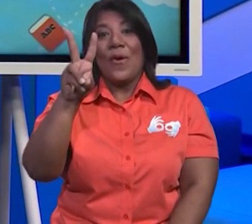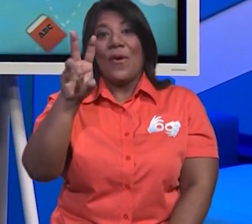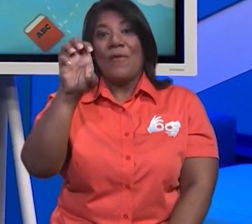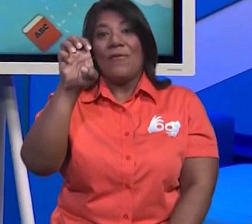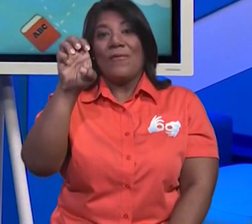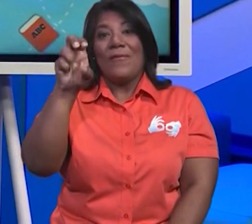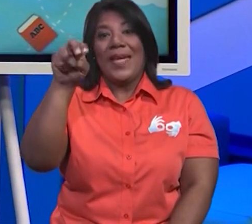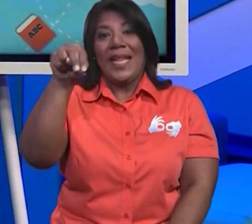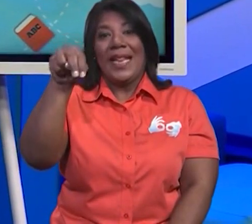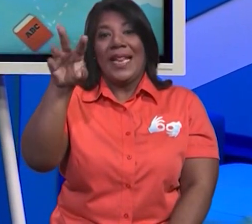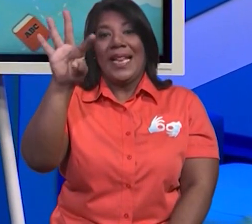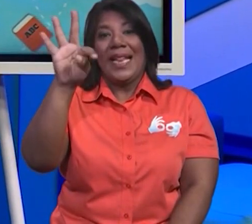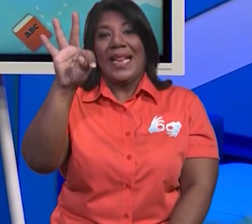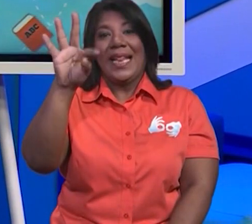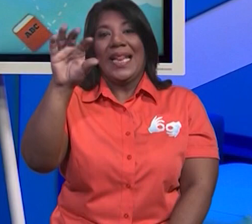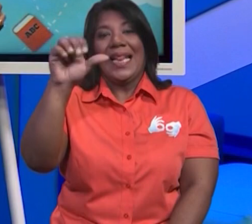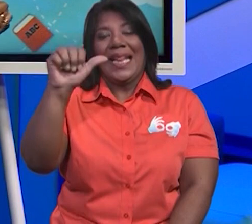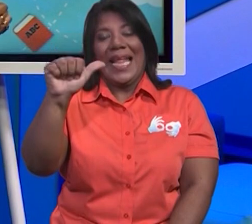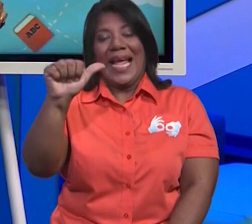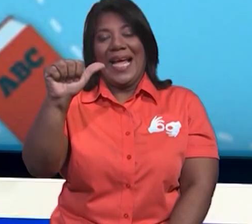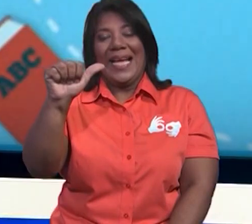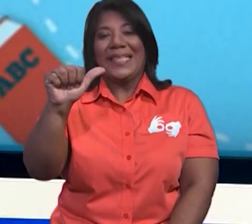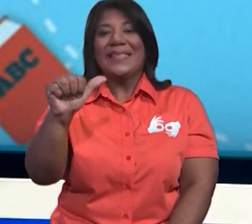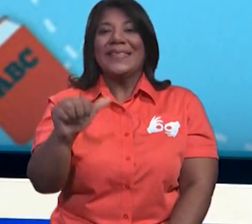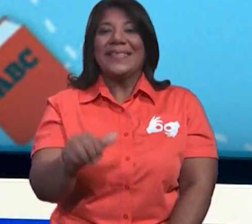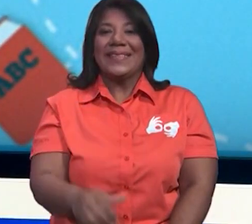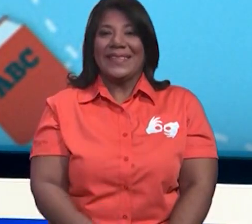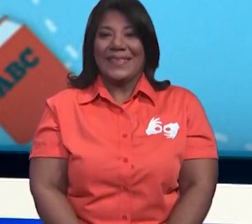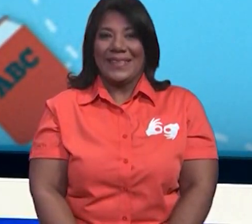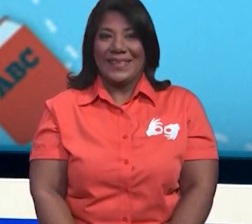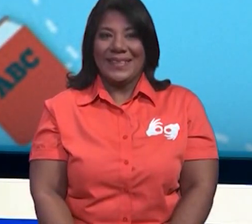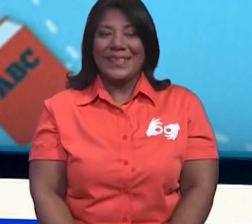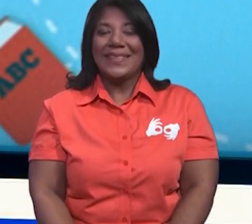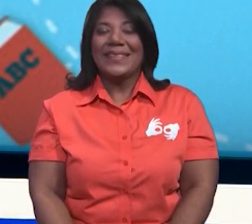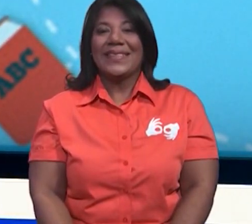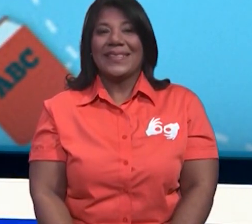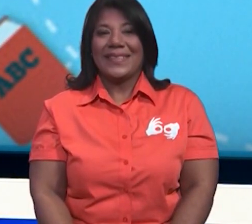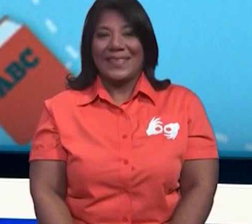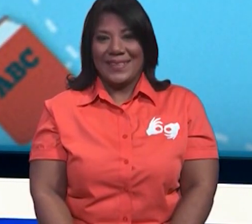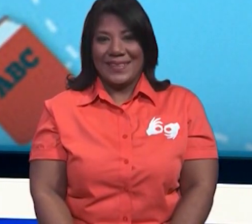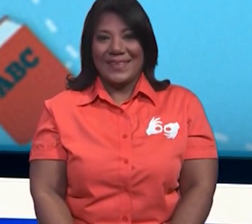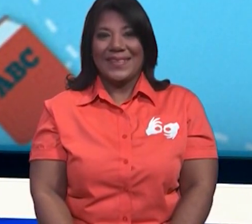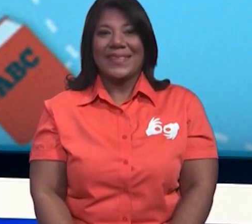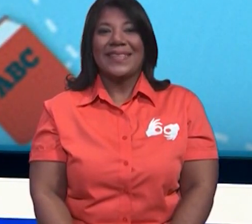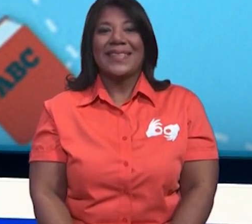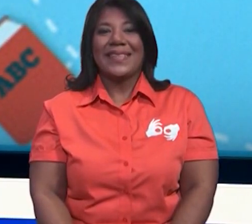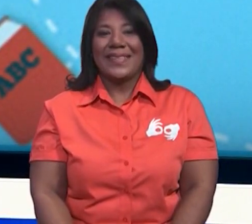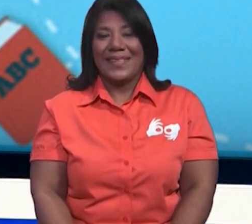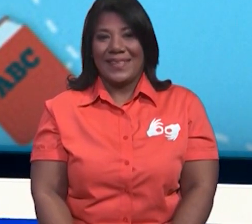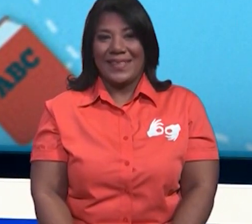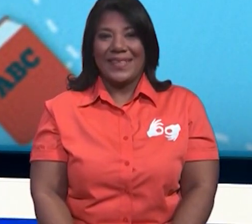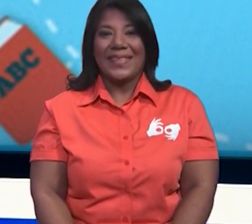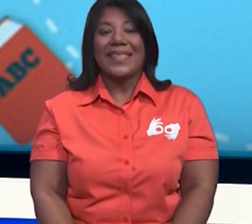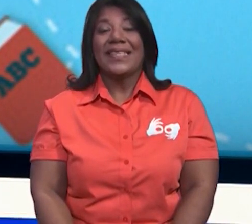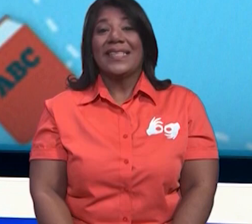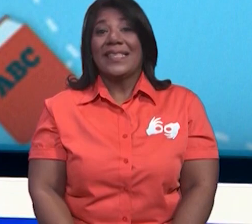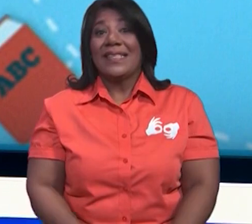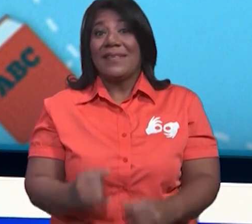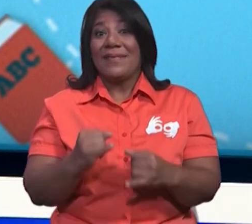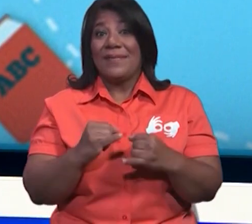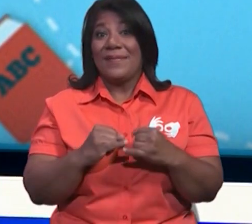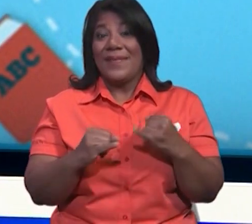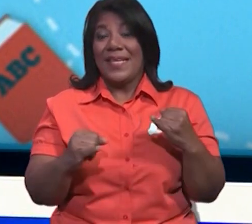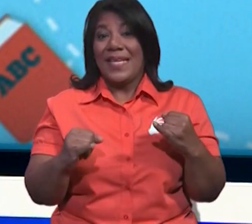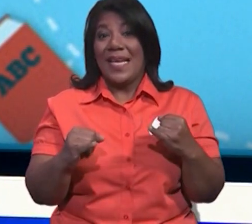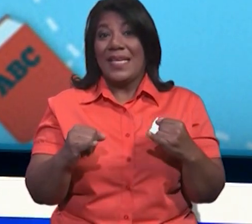-ven-ta. Muy bien. ¿Ves? Ya hemos finalizado aquí